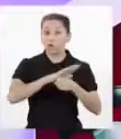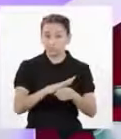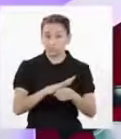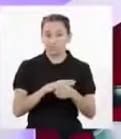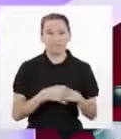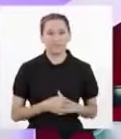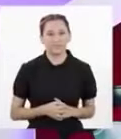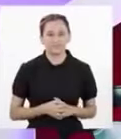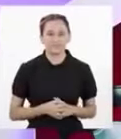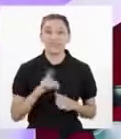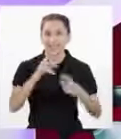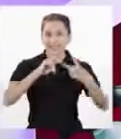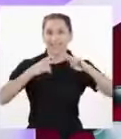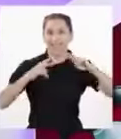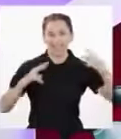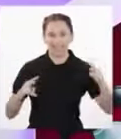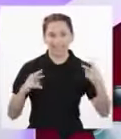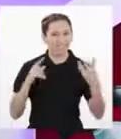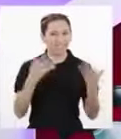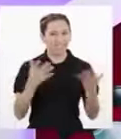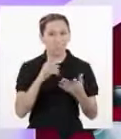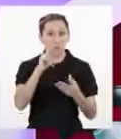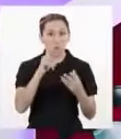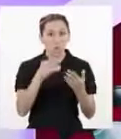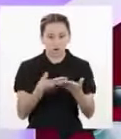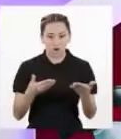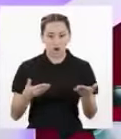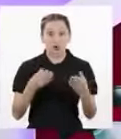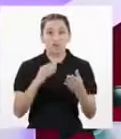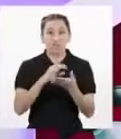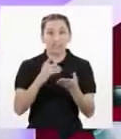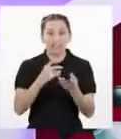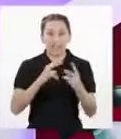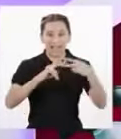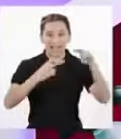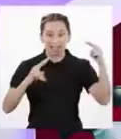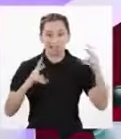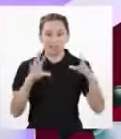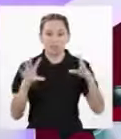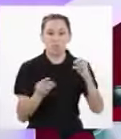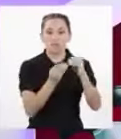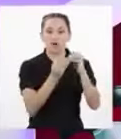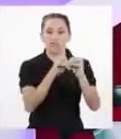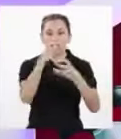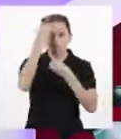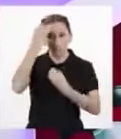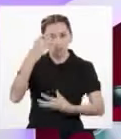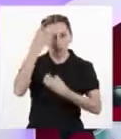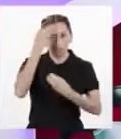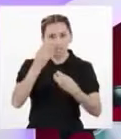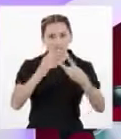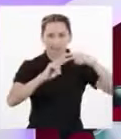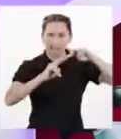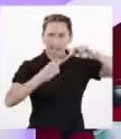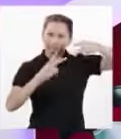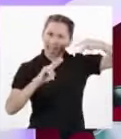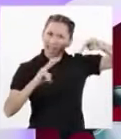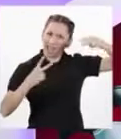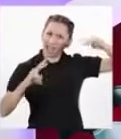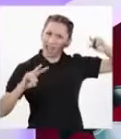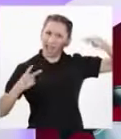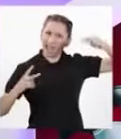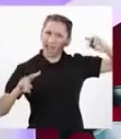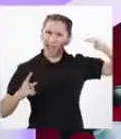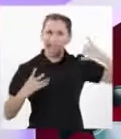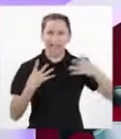como lo han dicho, el ADN es el material genético que almacena información genética Es una molécula larga que se encuentra súper